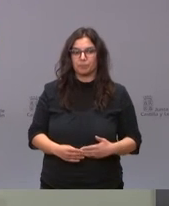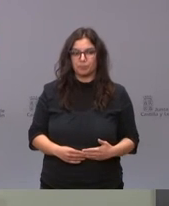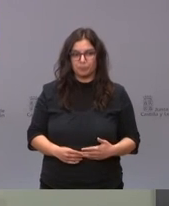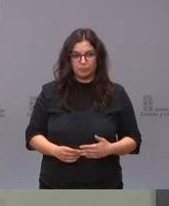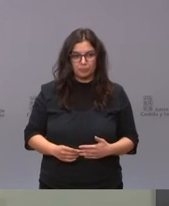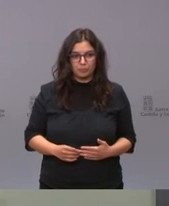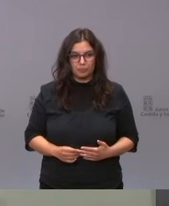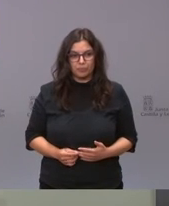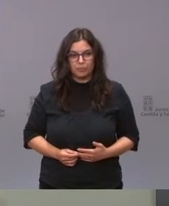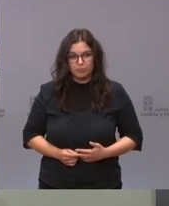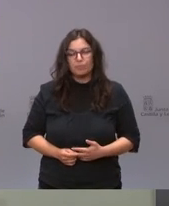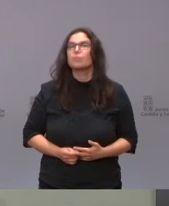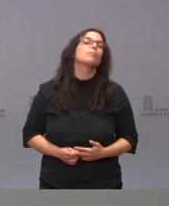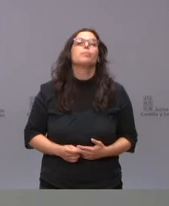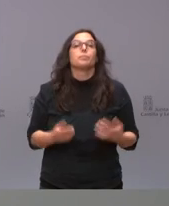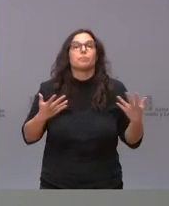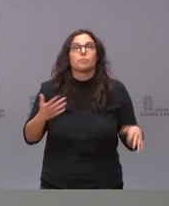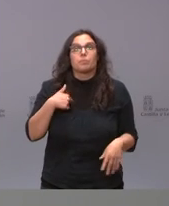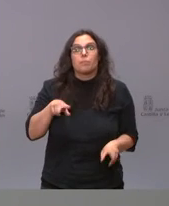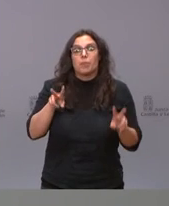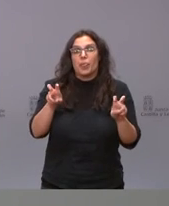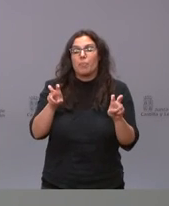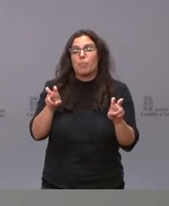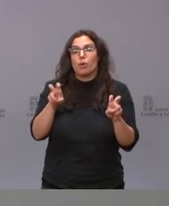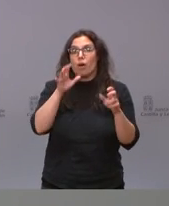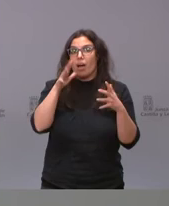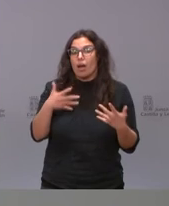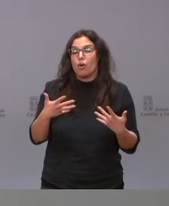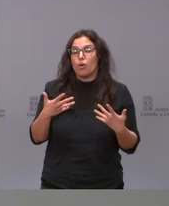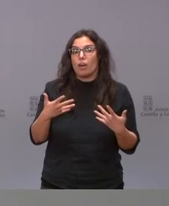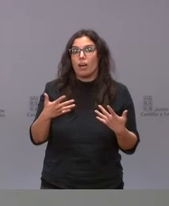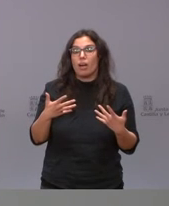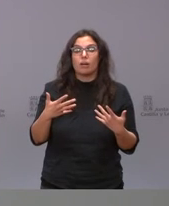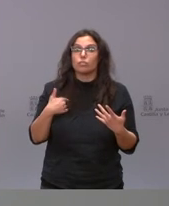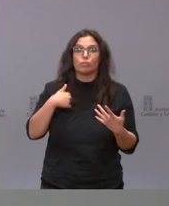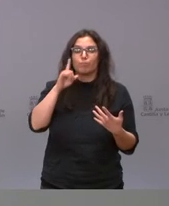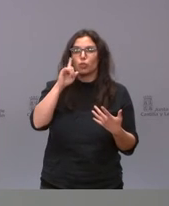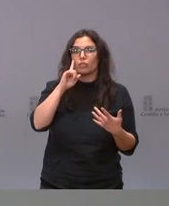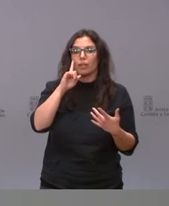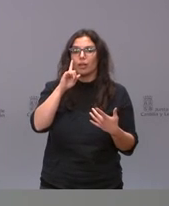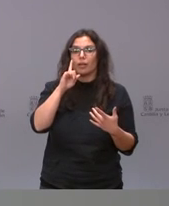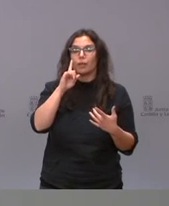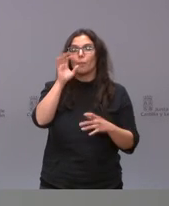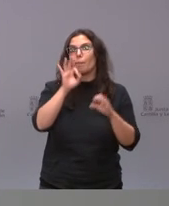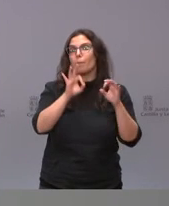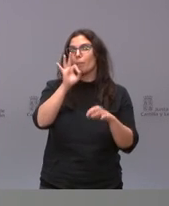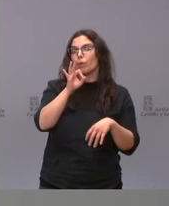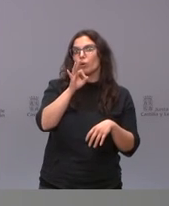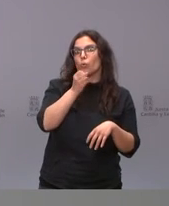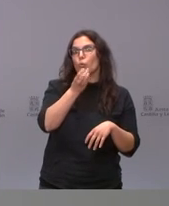bueno en principio ahora mismo no sé el porcentaje de personas que